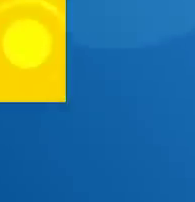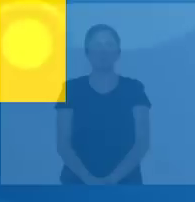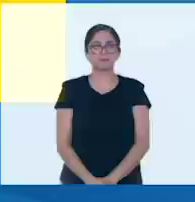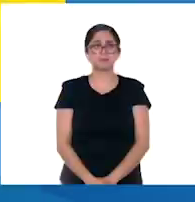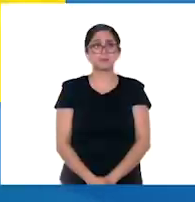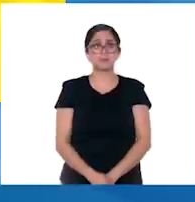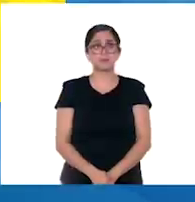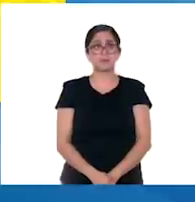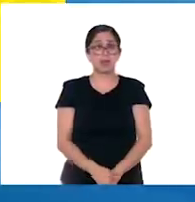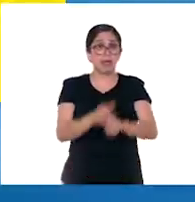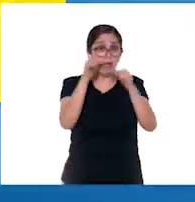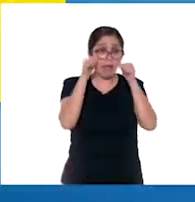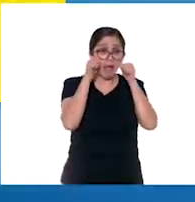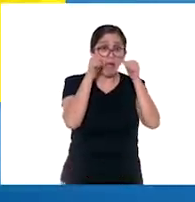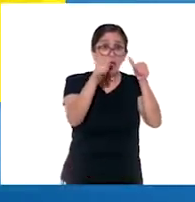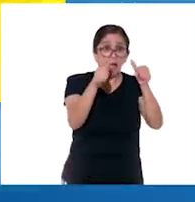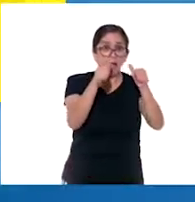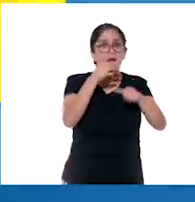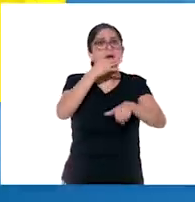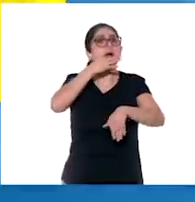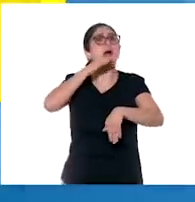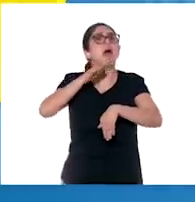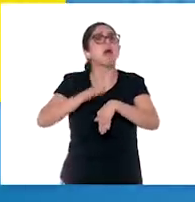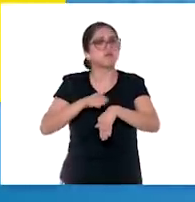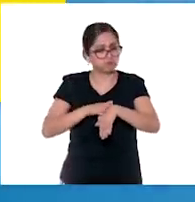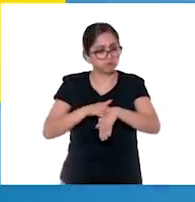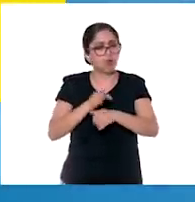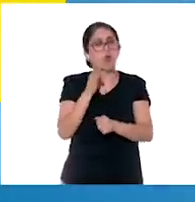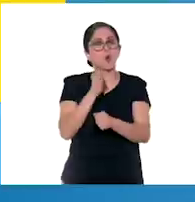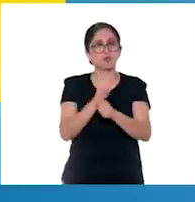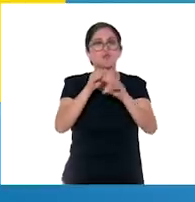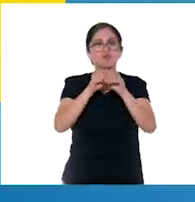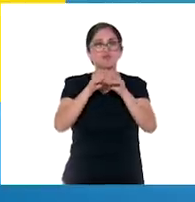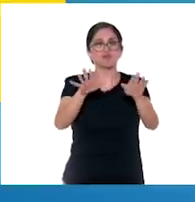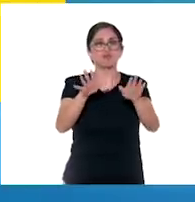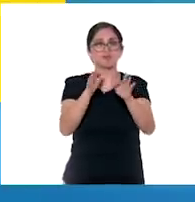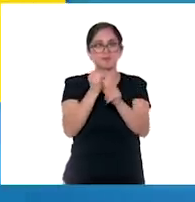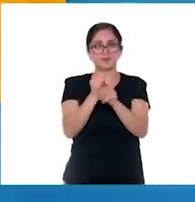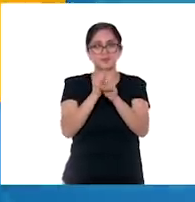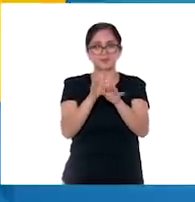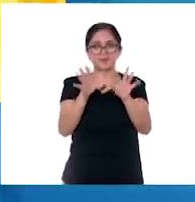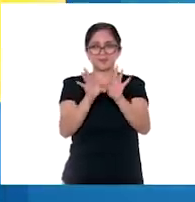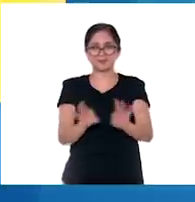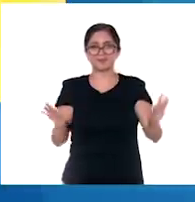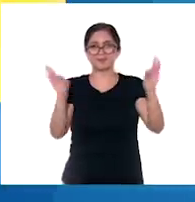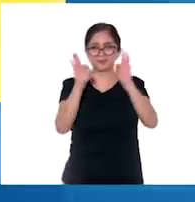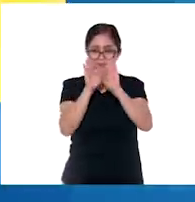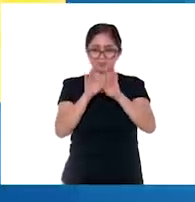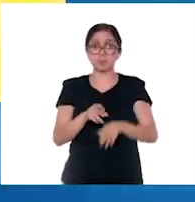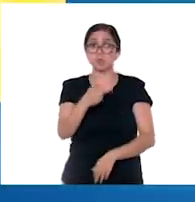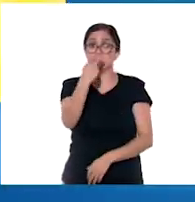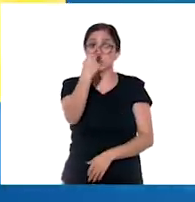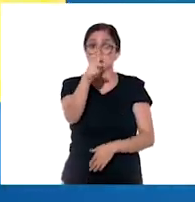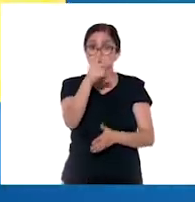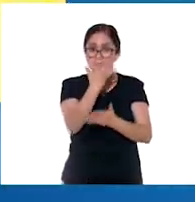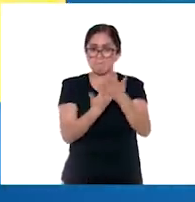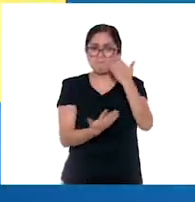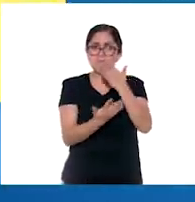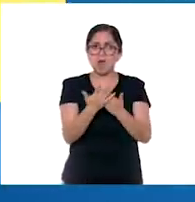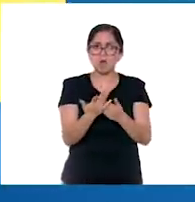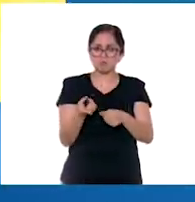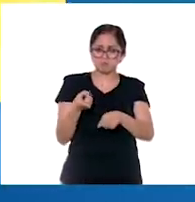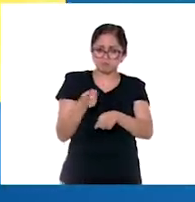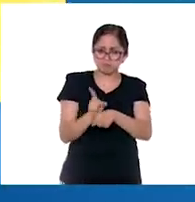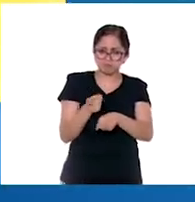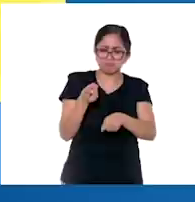¡Atención! ¡Atención! A continuación, información importante. Lavarnos las manos varias veces al día